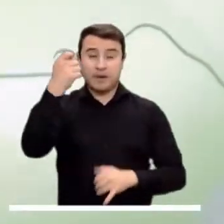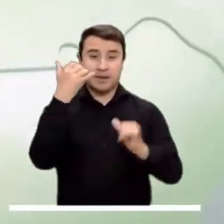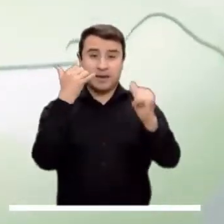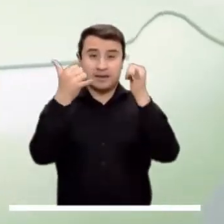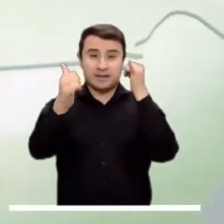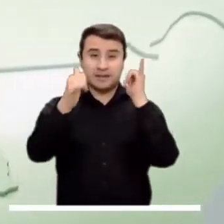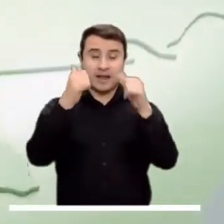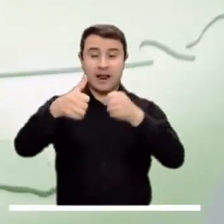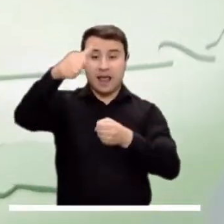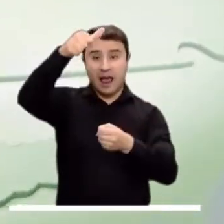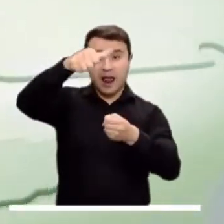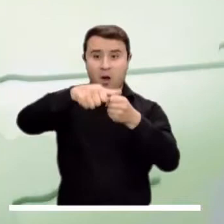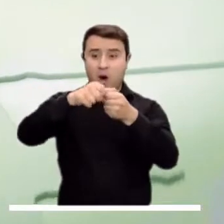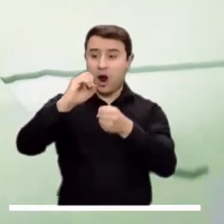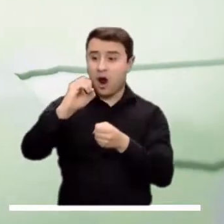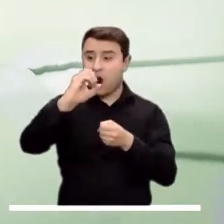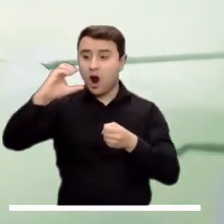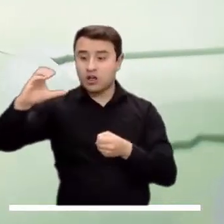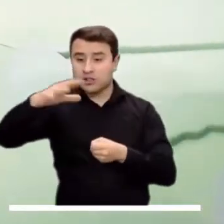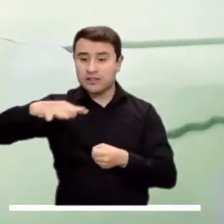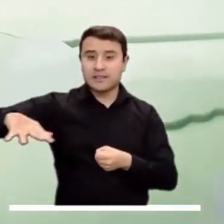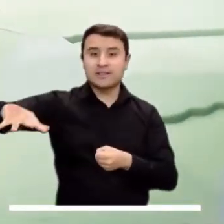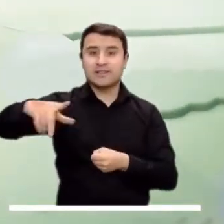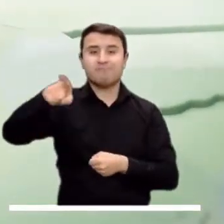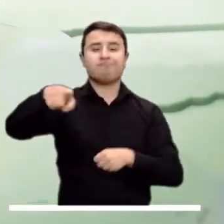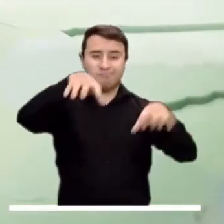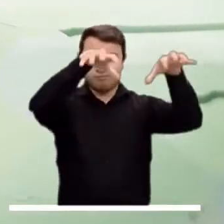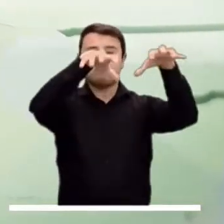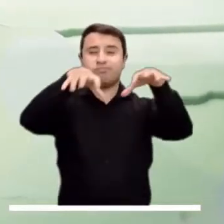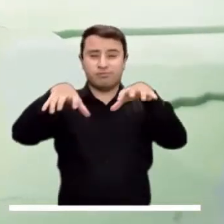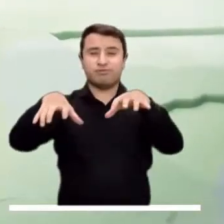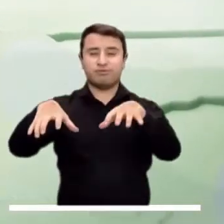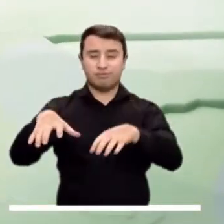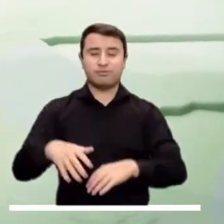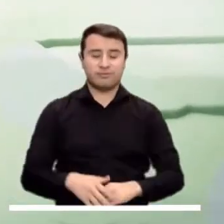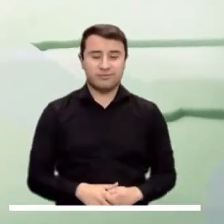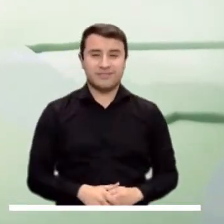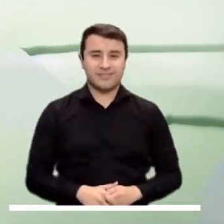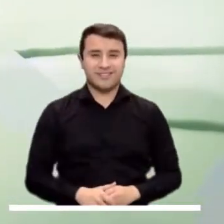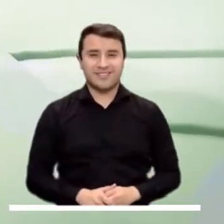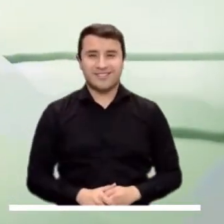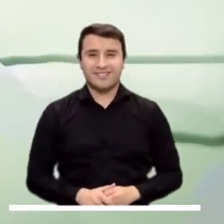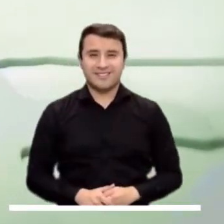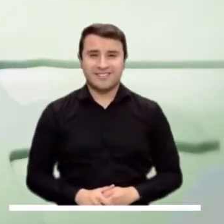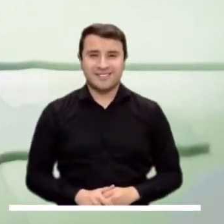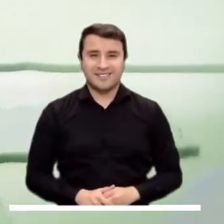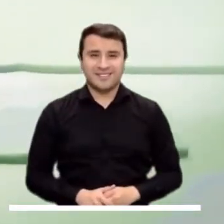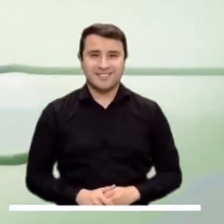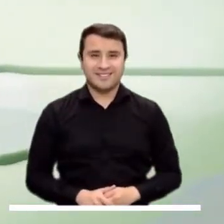En el Meta, Casanare y Occidente de Arauca tendremos fuertes lluvias en lo corrido del día.